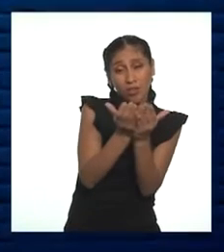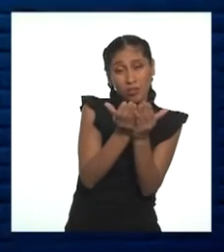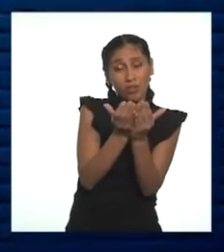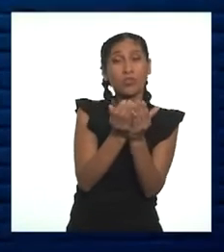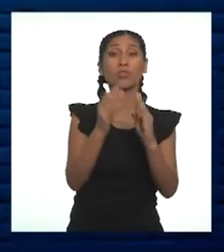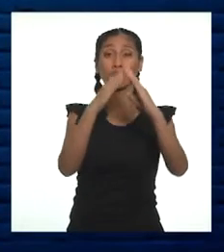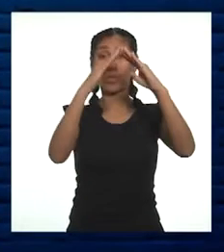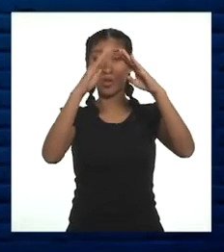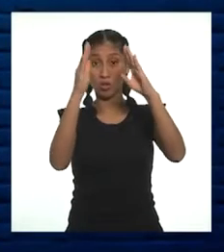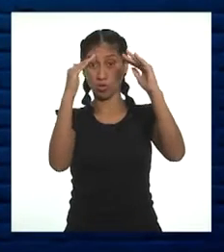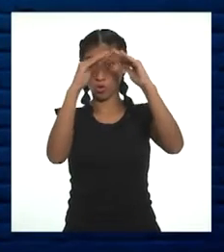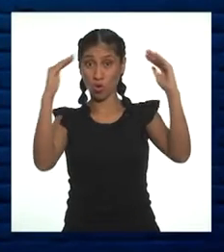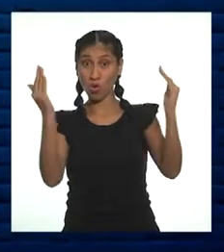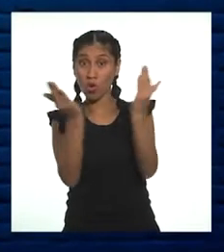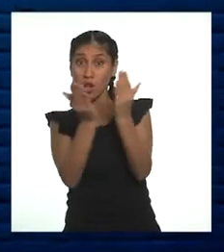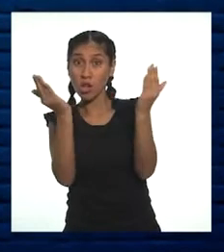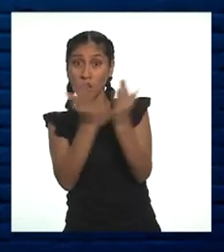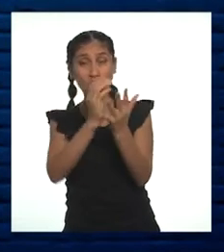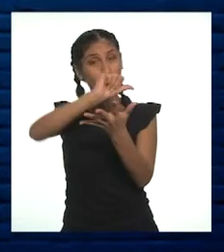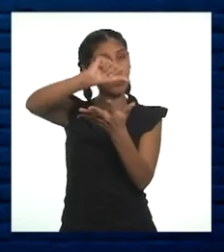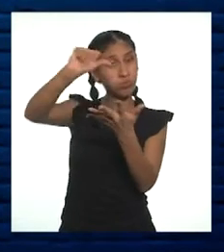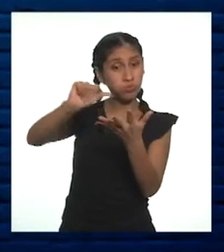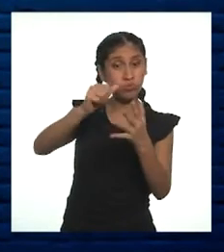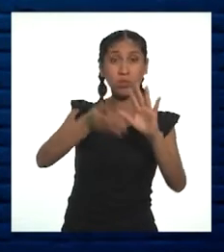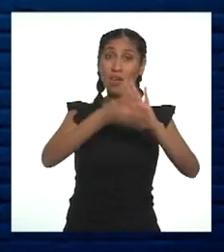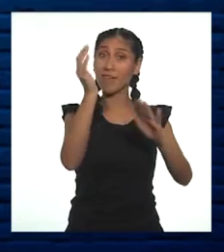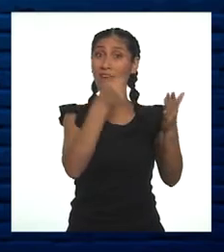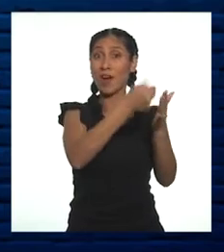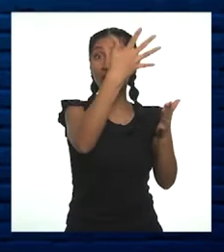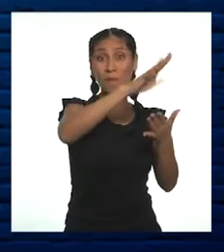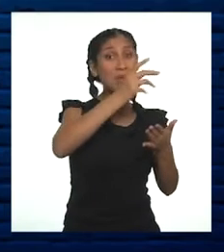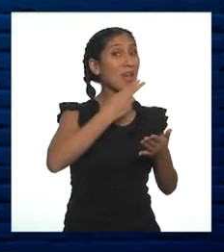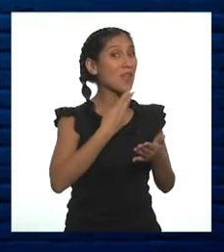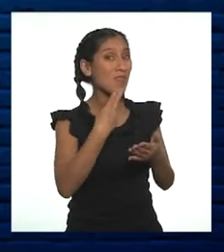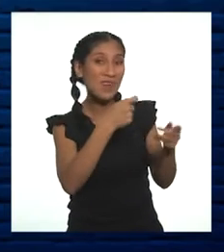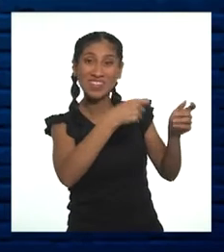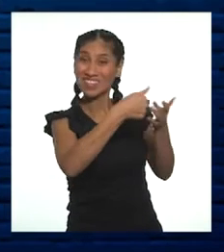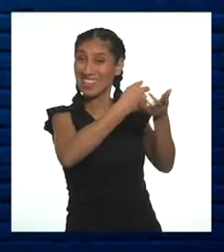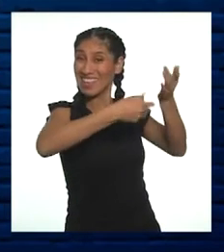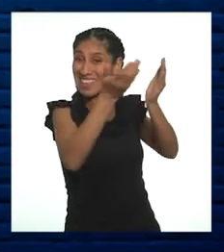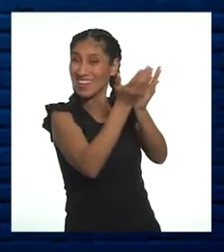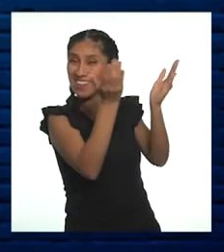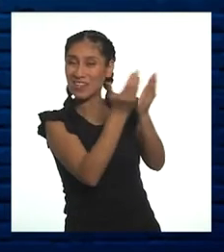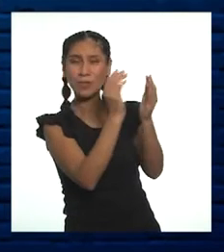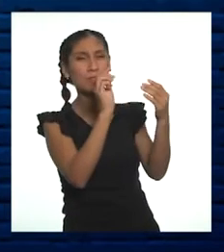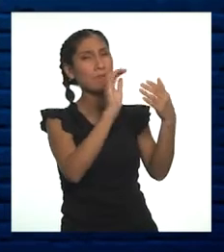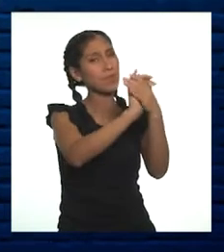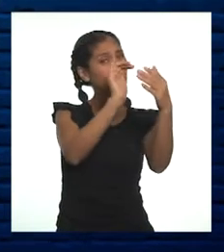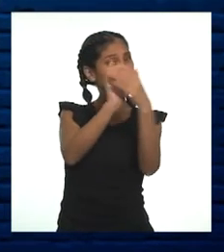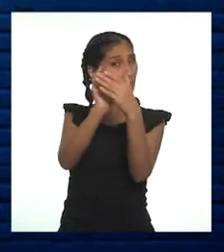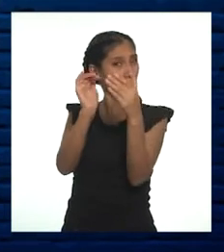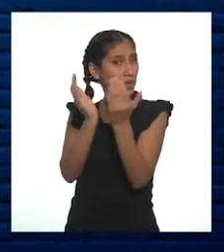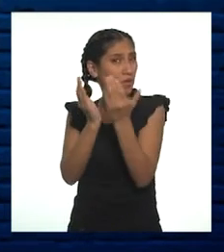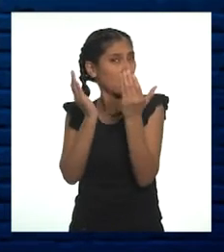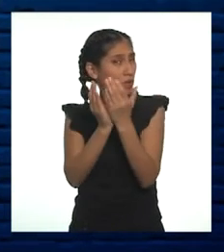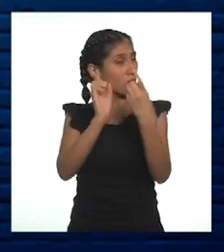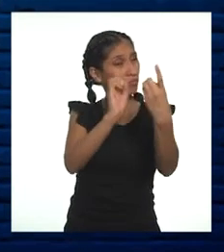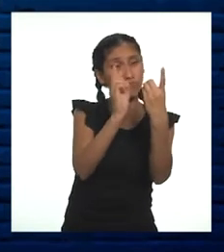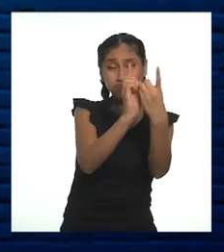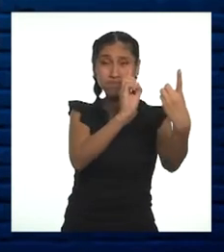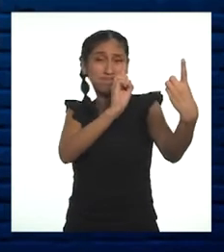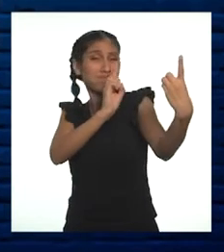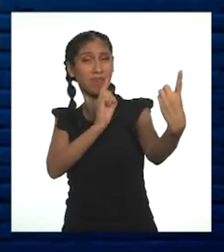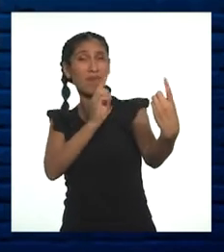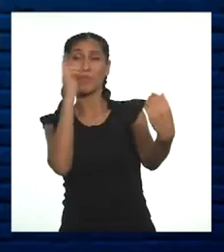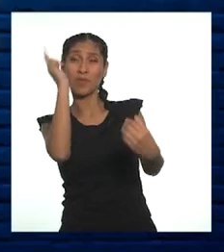escuela, de sus aulas, del patio, del kiosco? Sobre todo, de sus compañeras, compañeros y